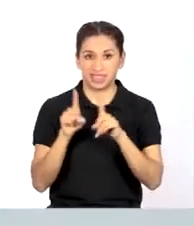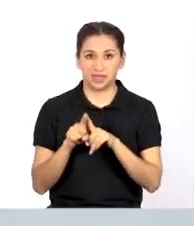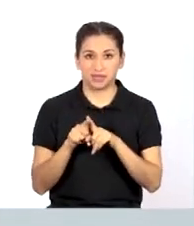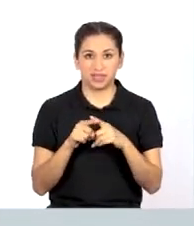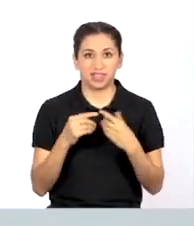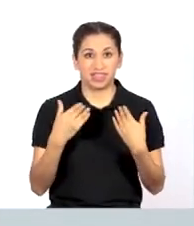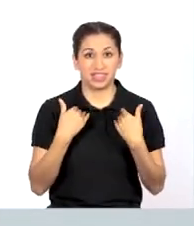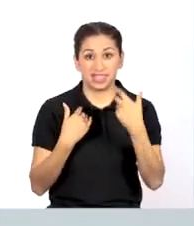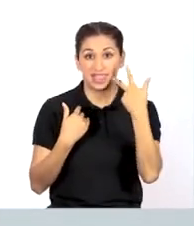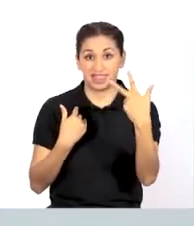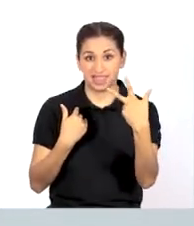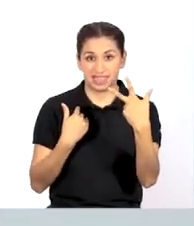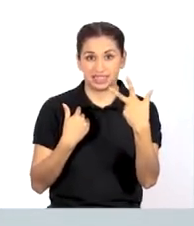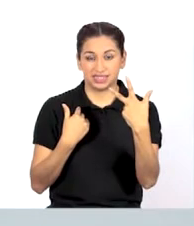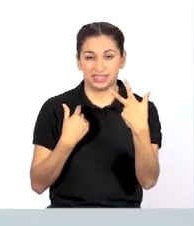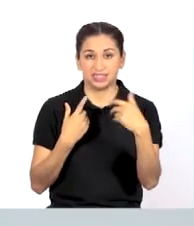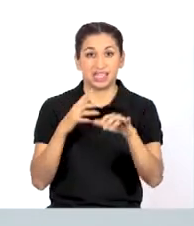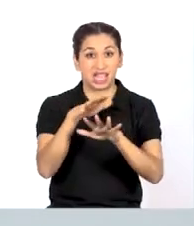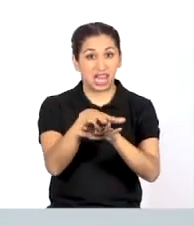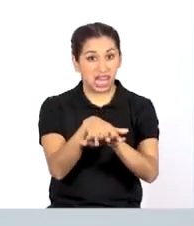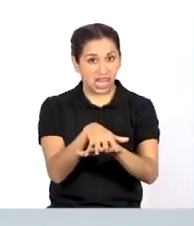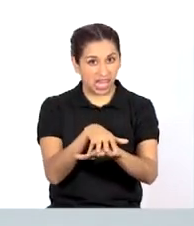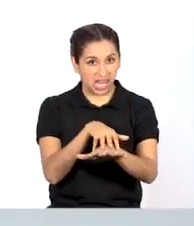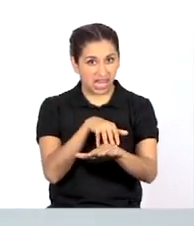También vamos a tener tres velocidades.